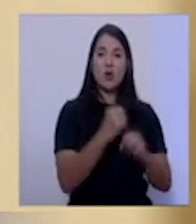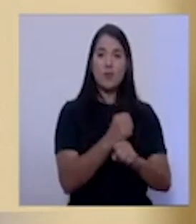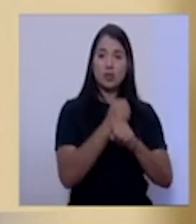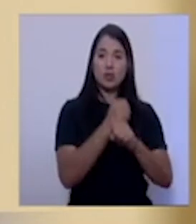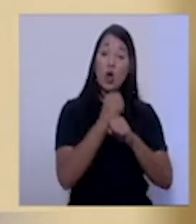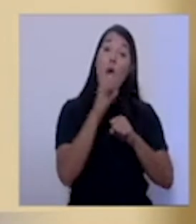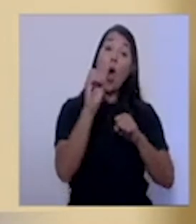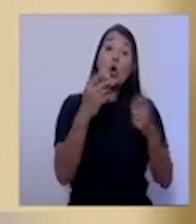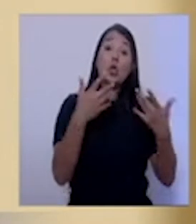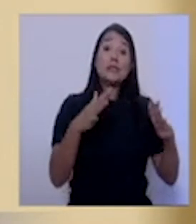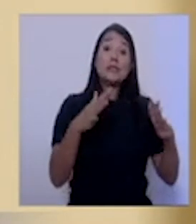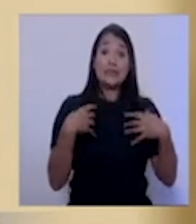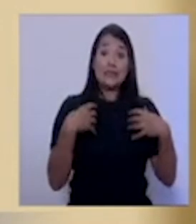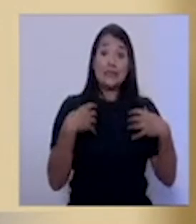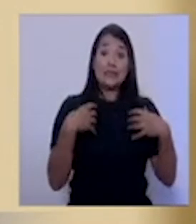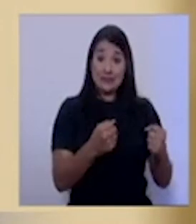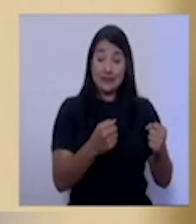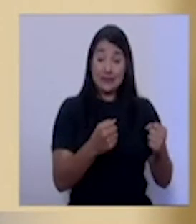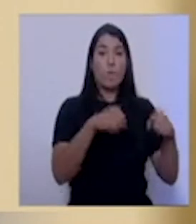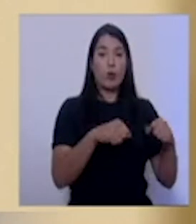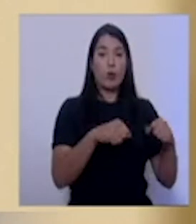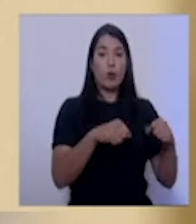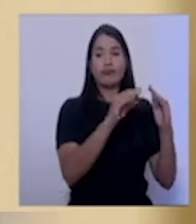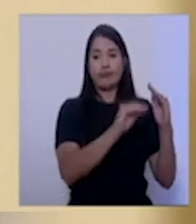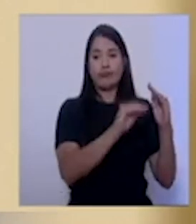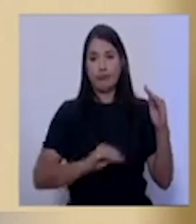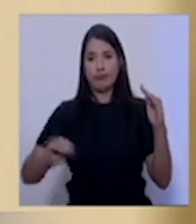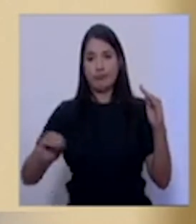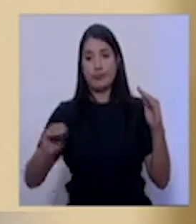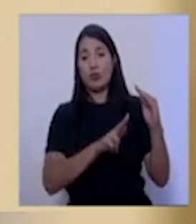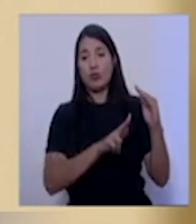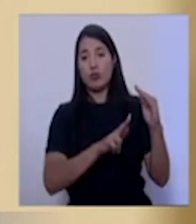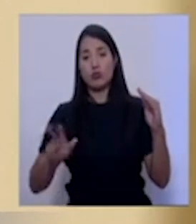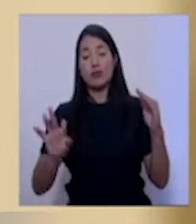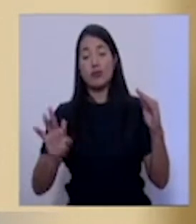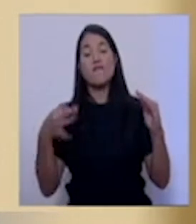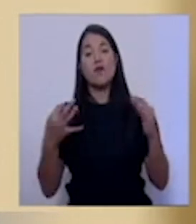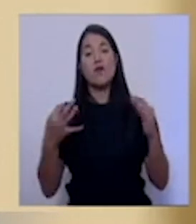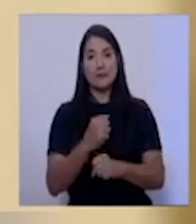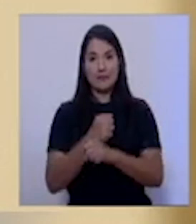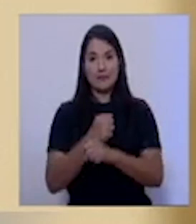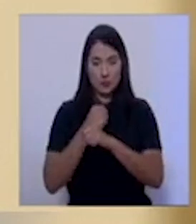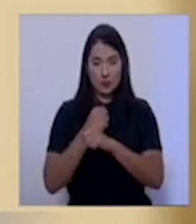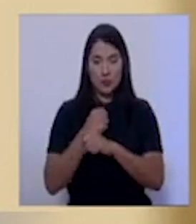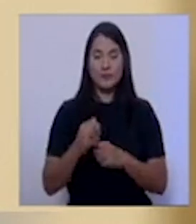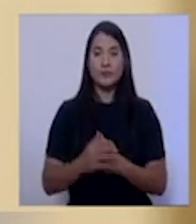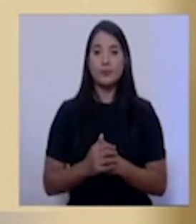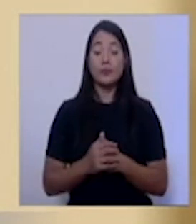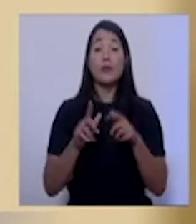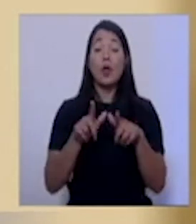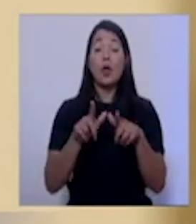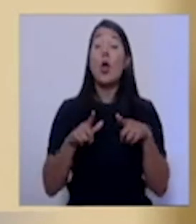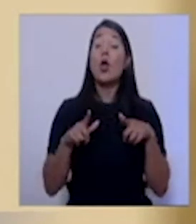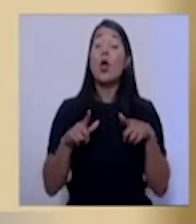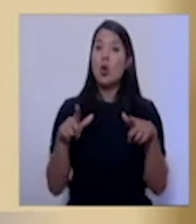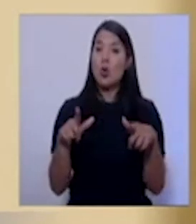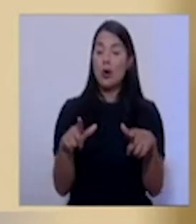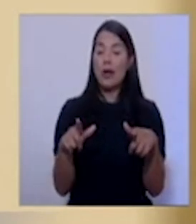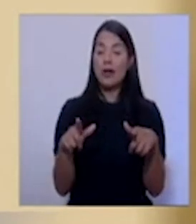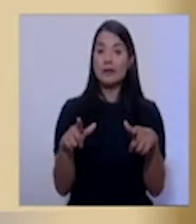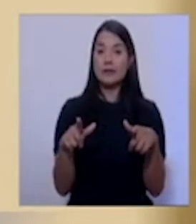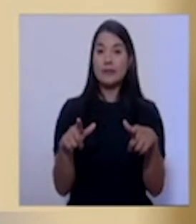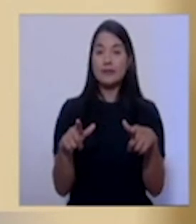albergue, una vez que han sido dados de alta. Dentro de los lugares en donde se ha dado, digamos,